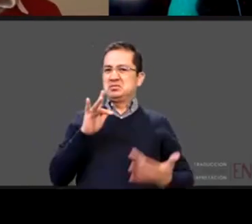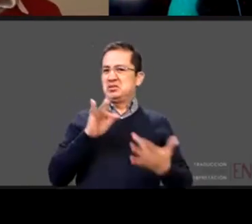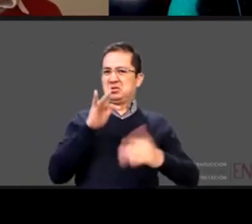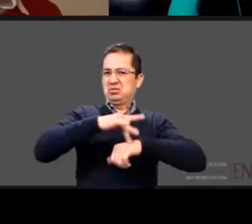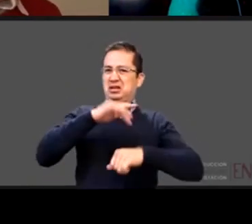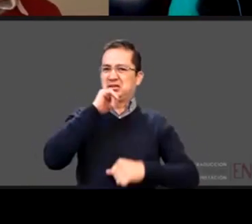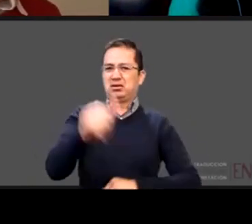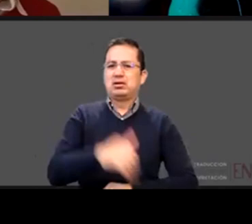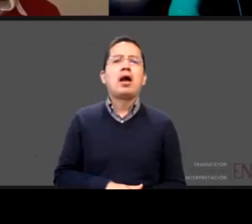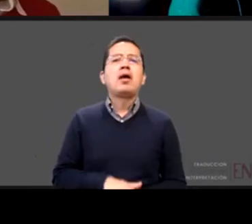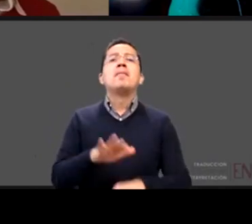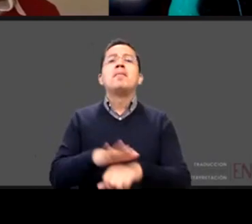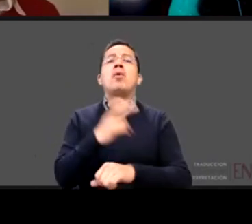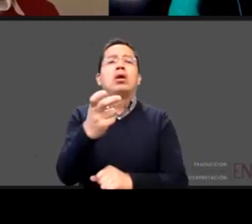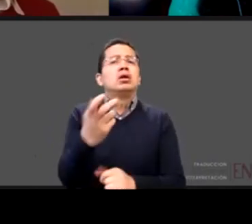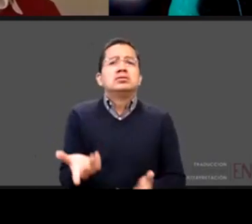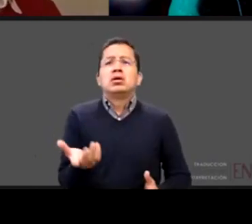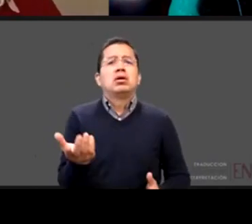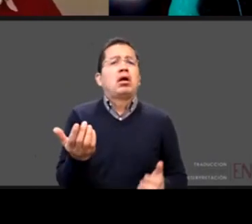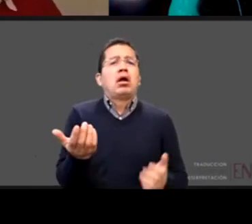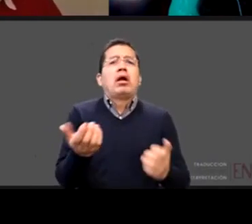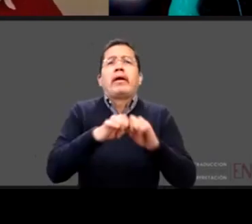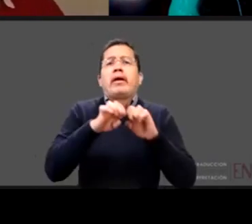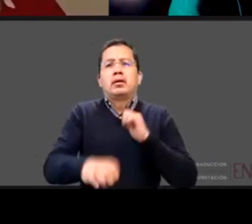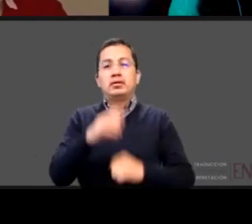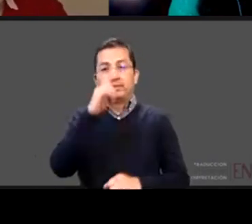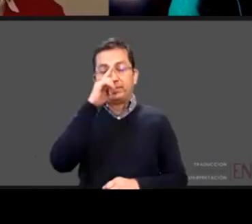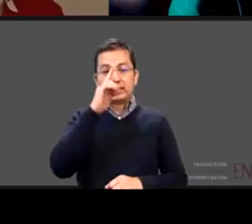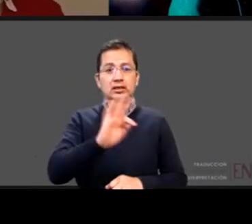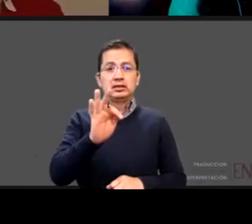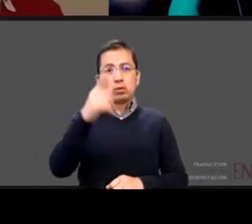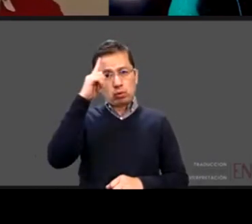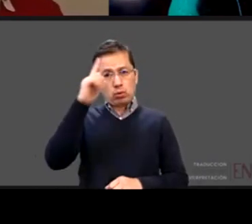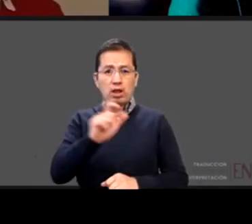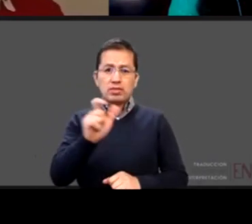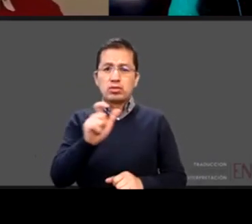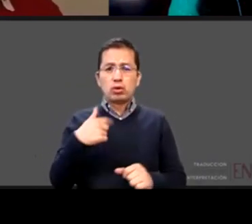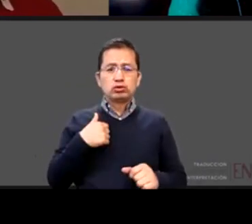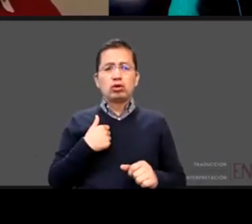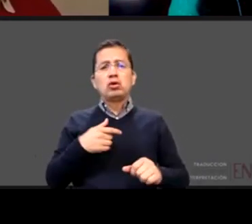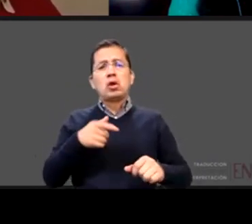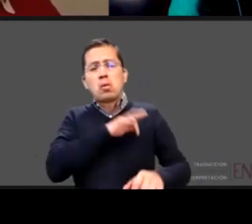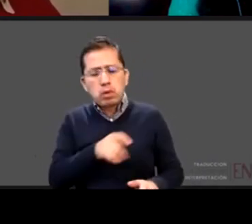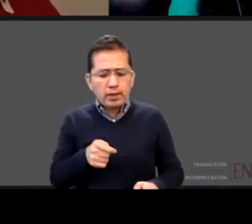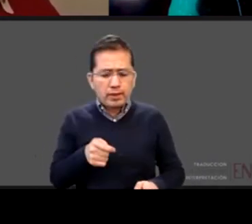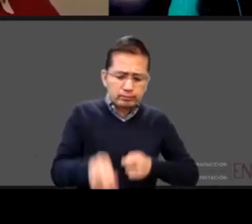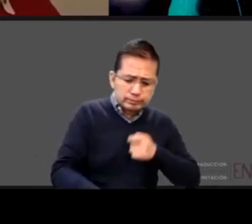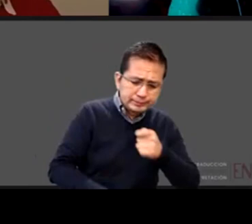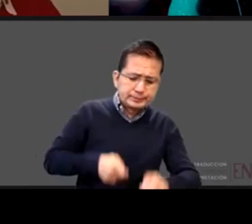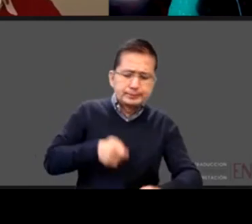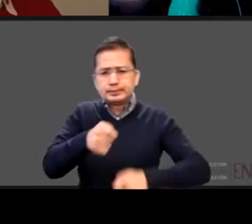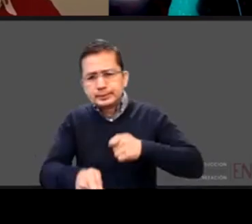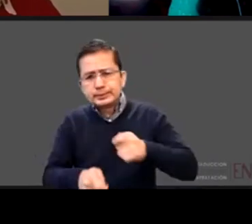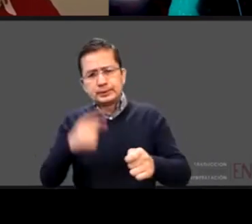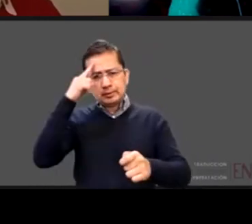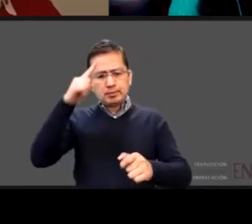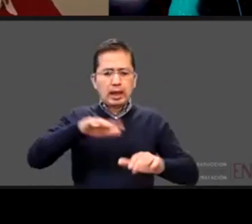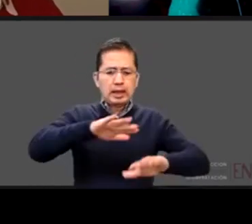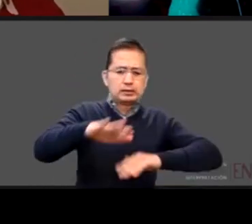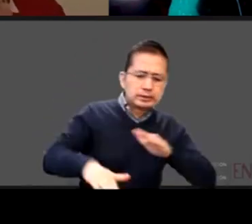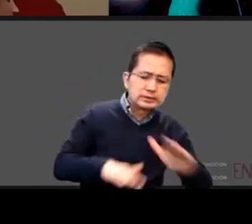ejemplo a tu hijo cuando lo des dale masajitos circulares míralo a los ojos y los hablo y ahí un reto que tenemos es